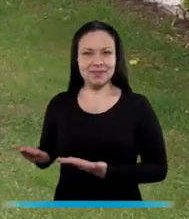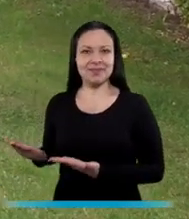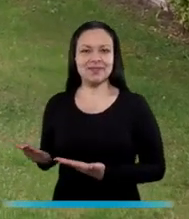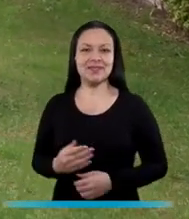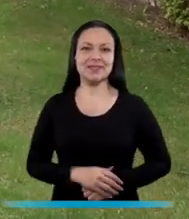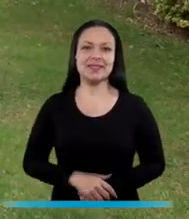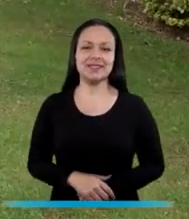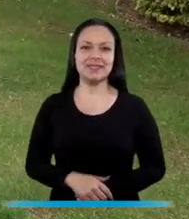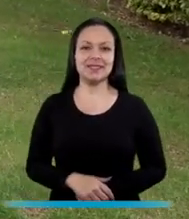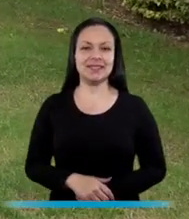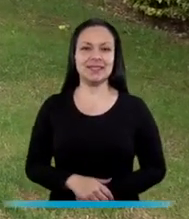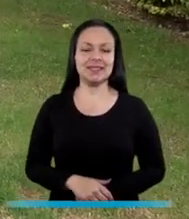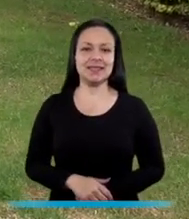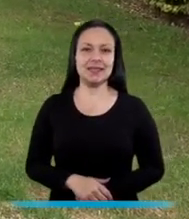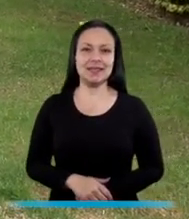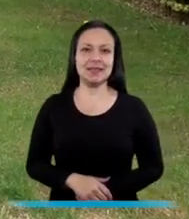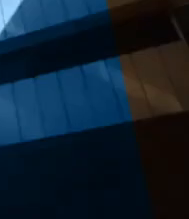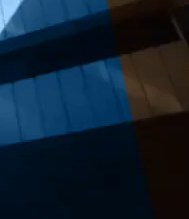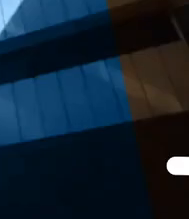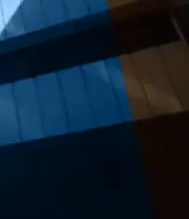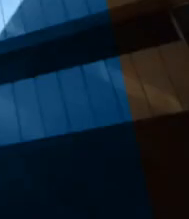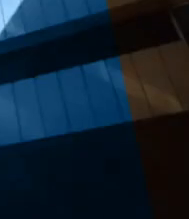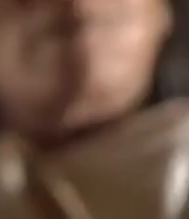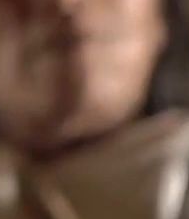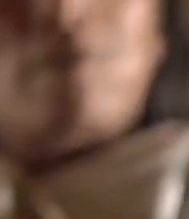www.procuraduría.gov.co.